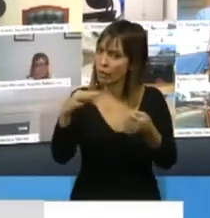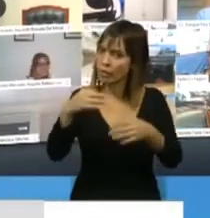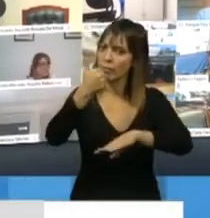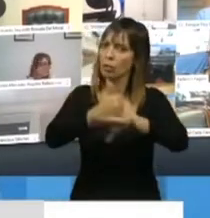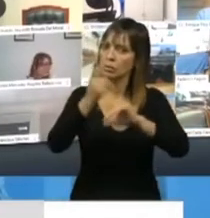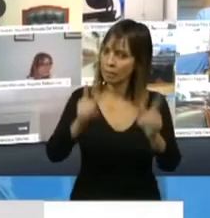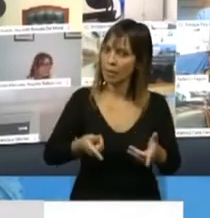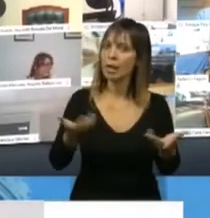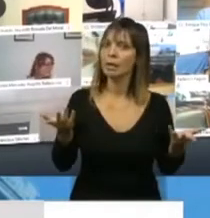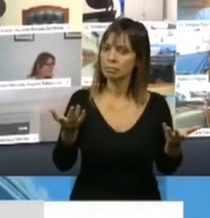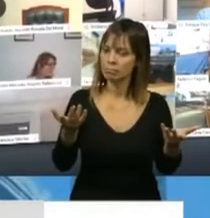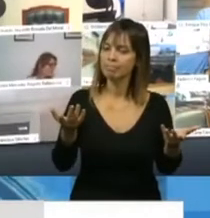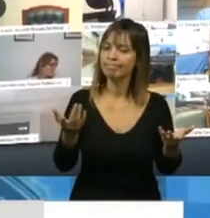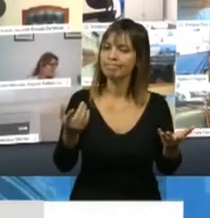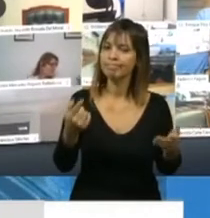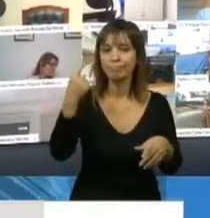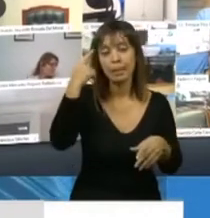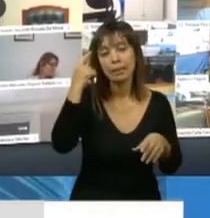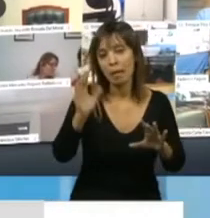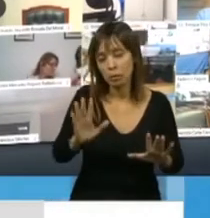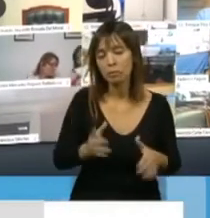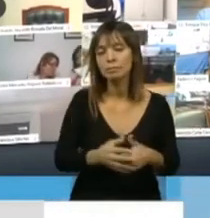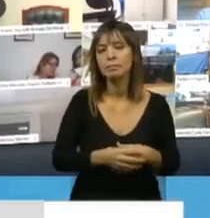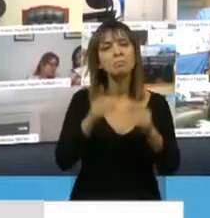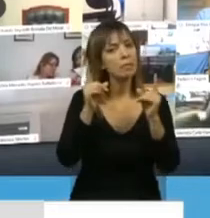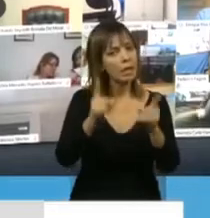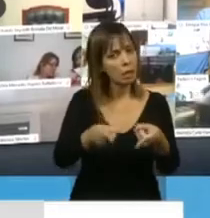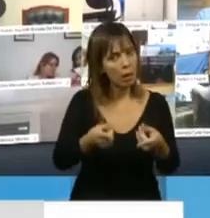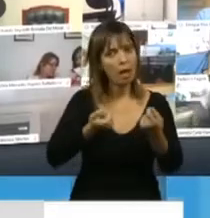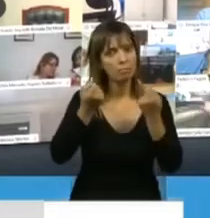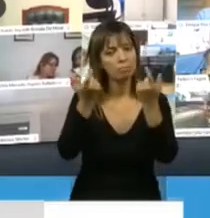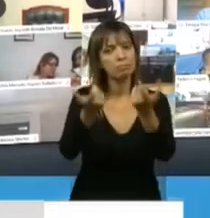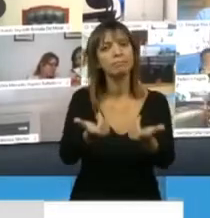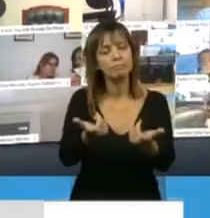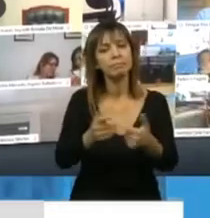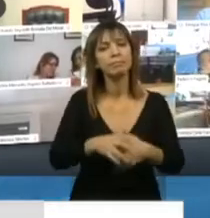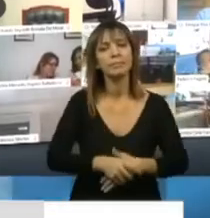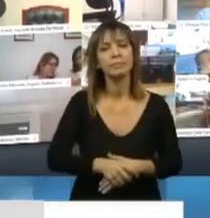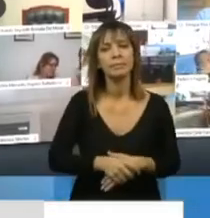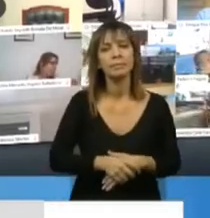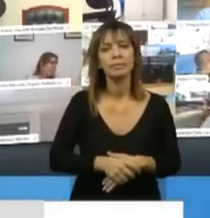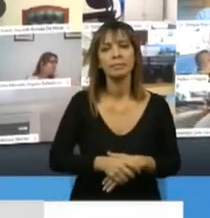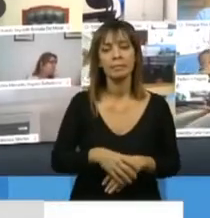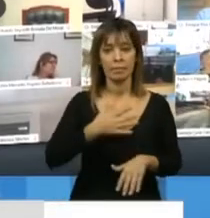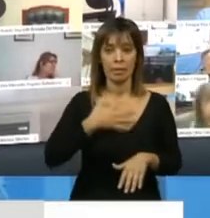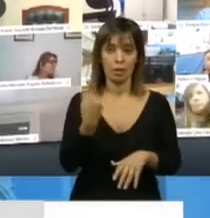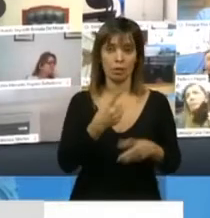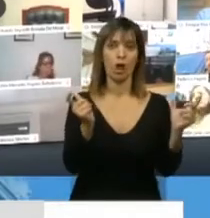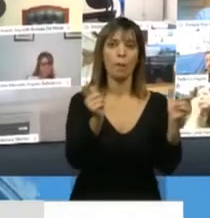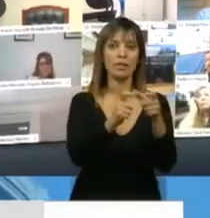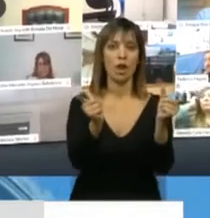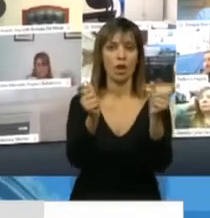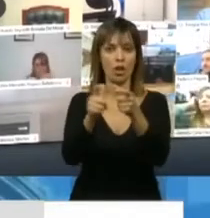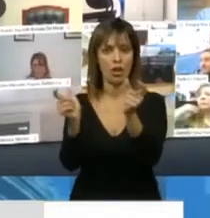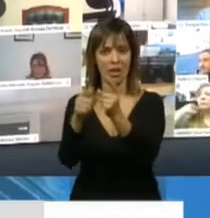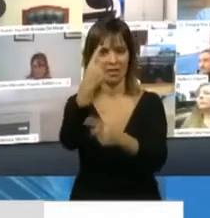sesionando presencialmente. De todos modos hemos aportado desde las comisiones de las